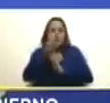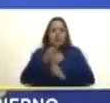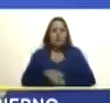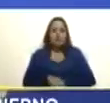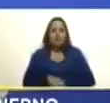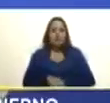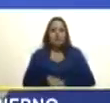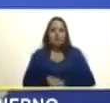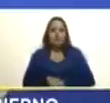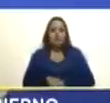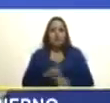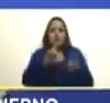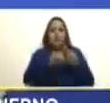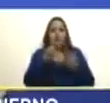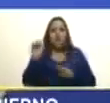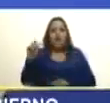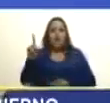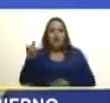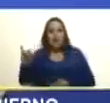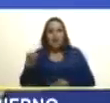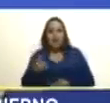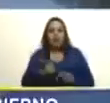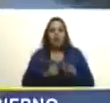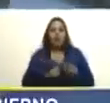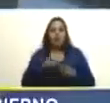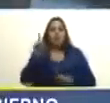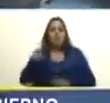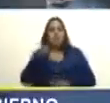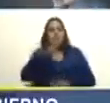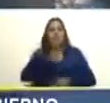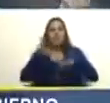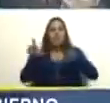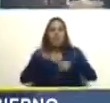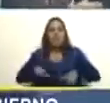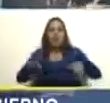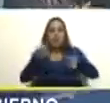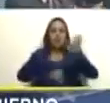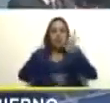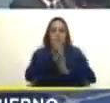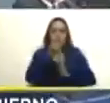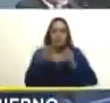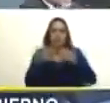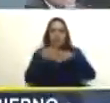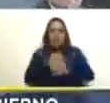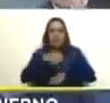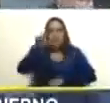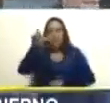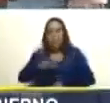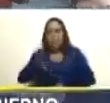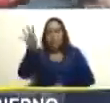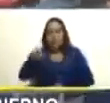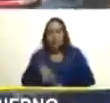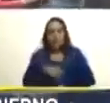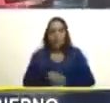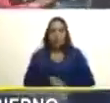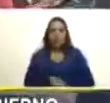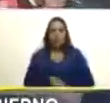ADI y 28 sectores de desarrollo integral de la Guayana Esequiba